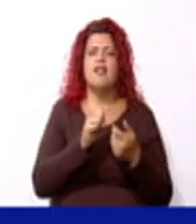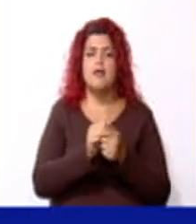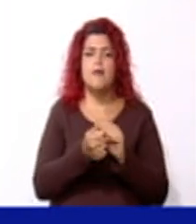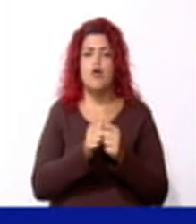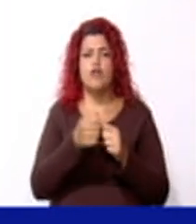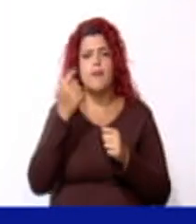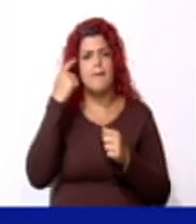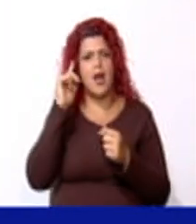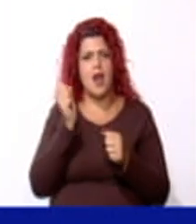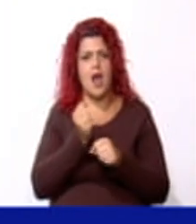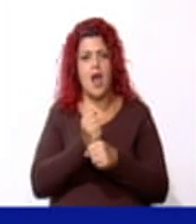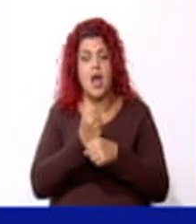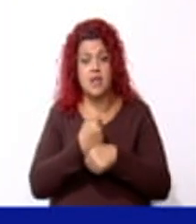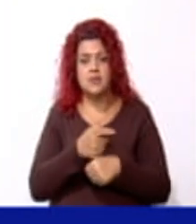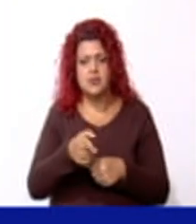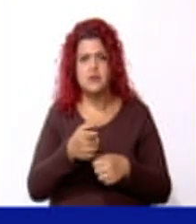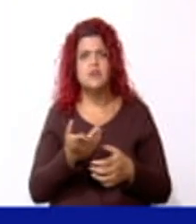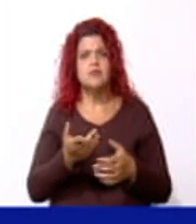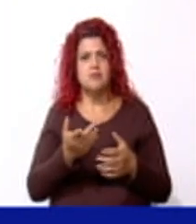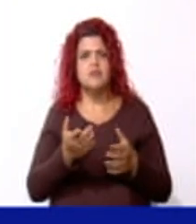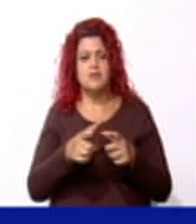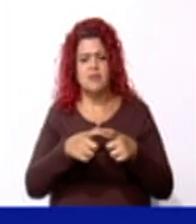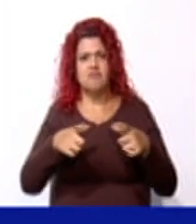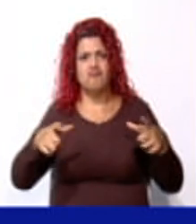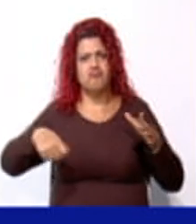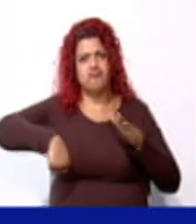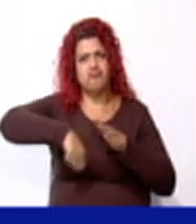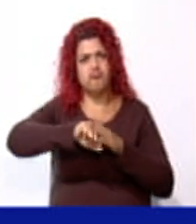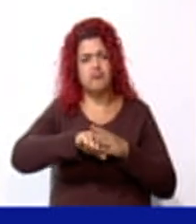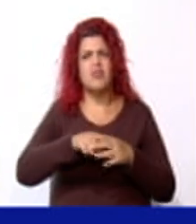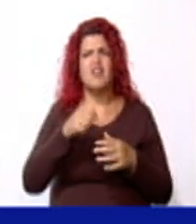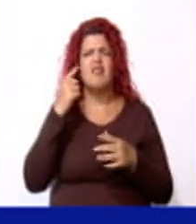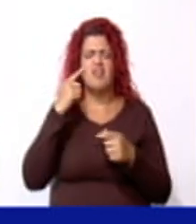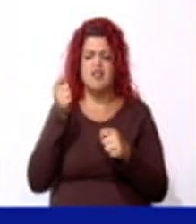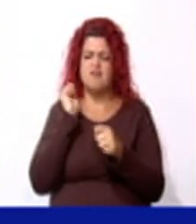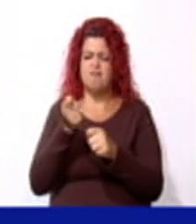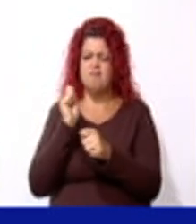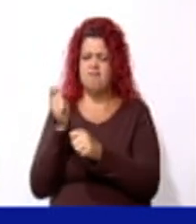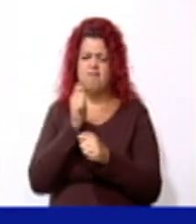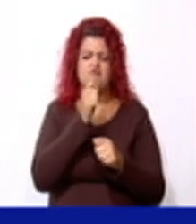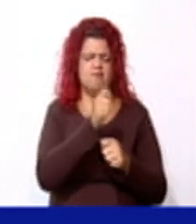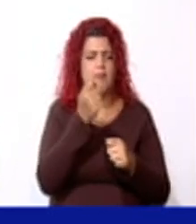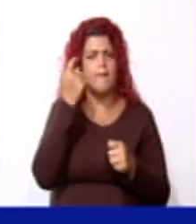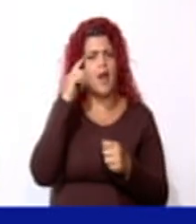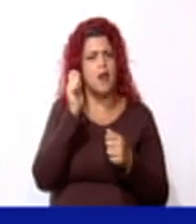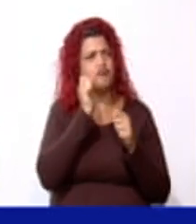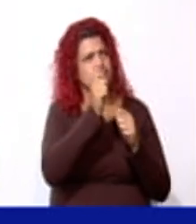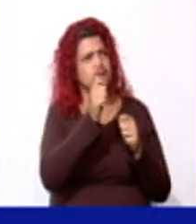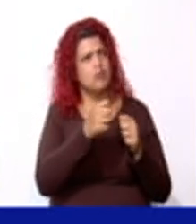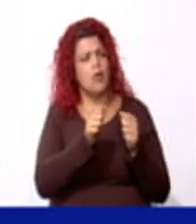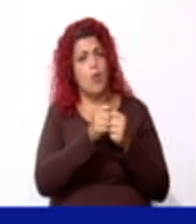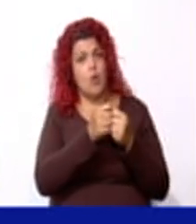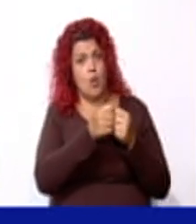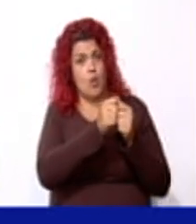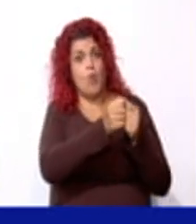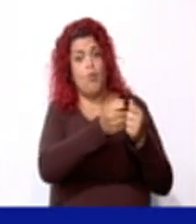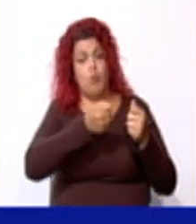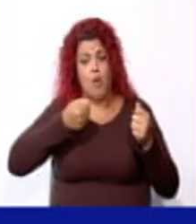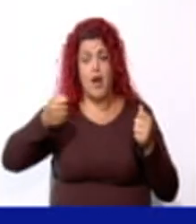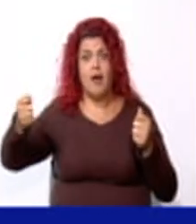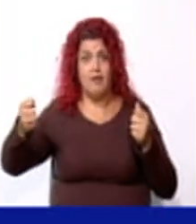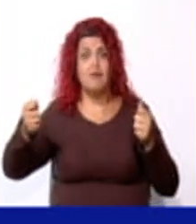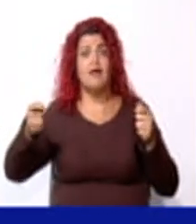canchas. En la carpintería, para construir puertas y ventanas. Incluso, fue muy